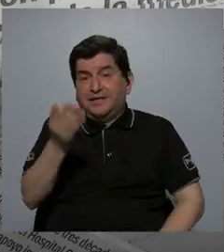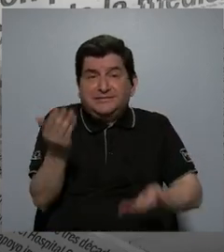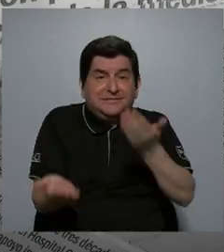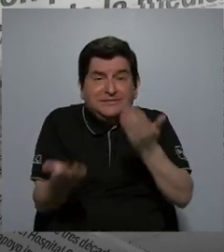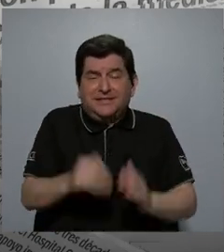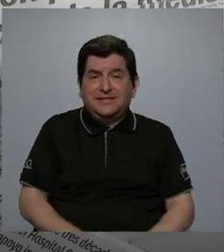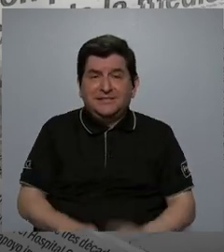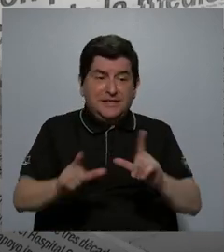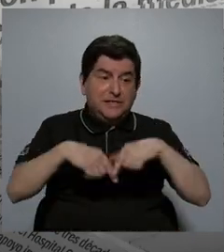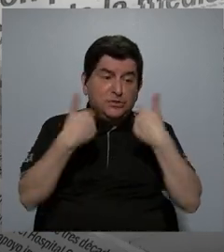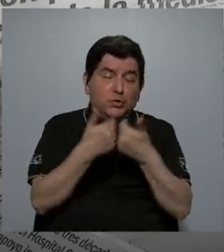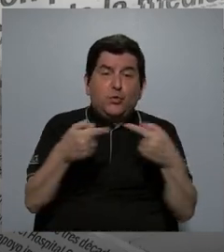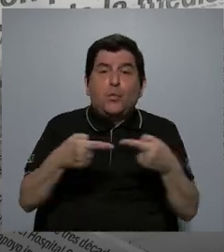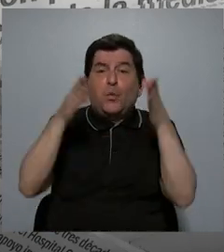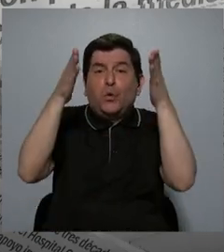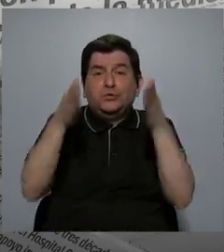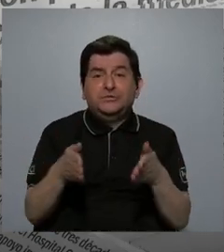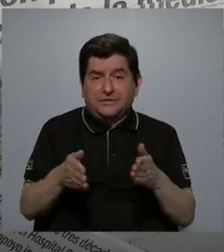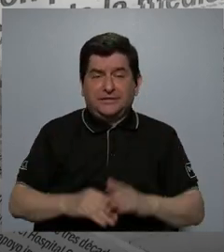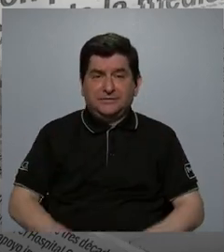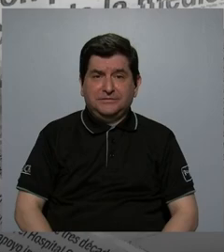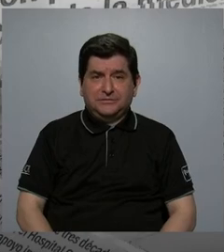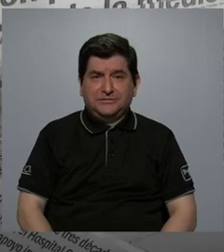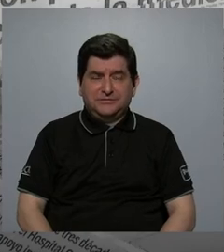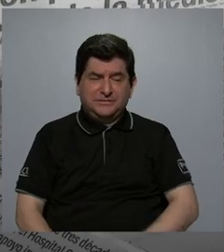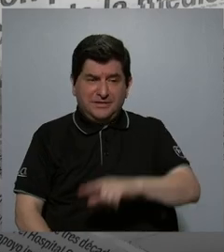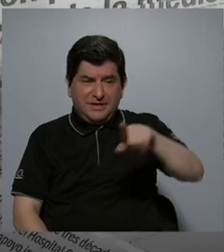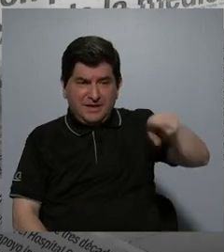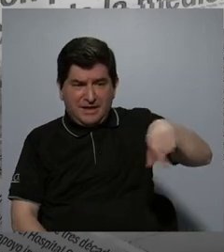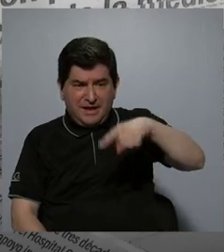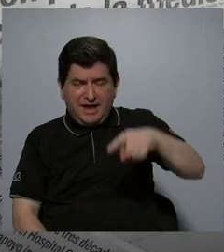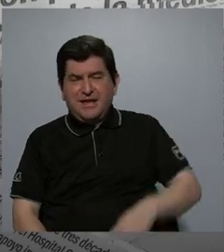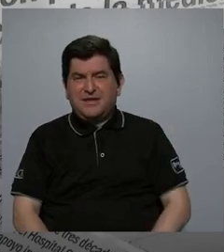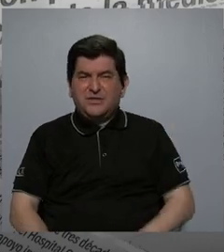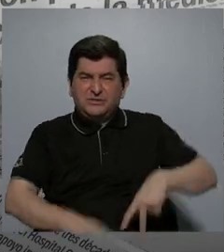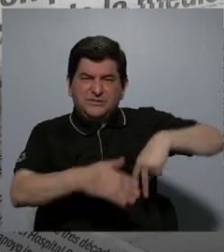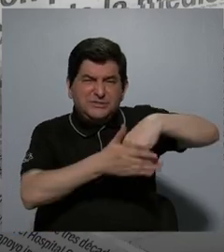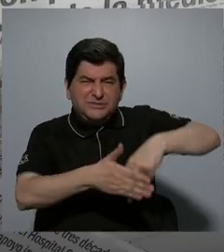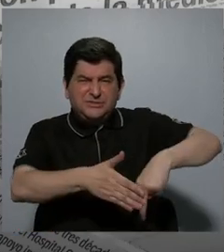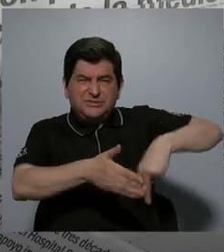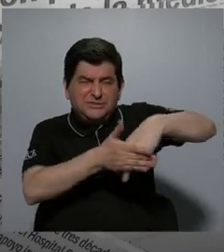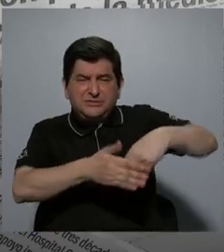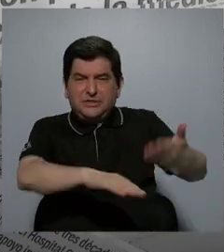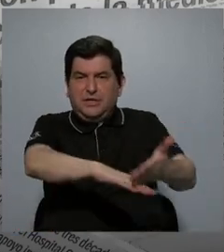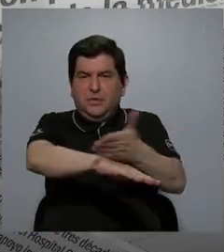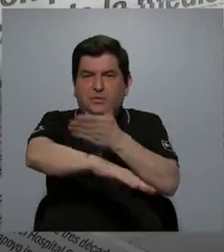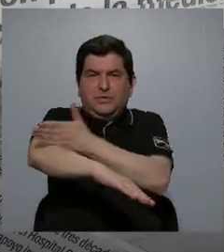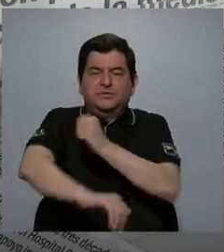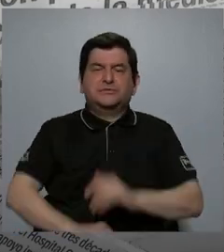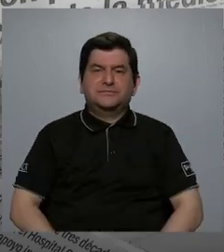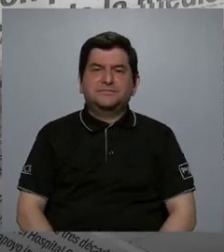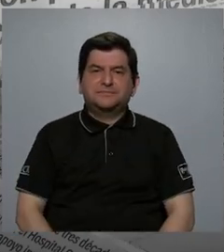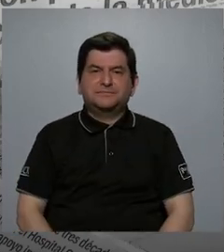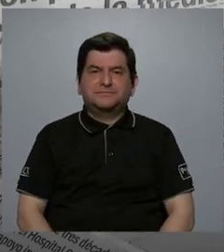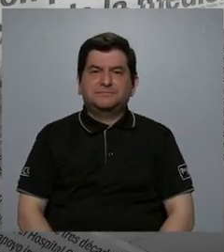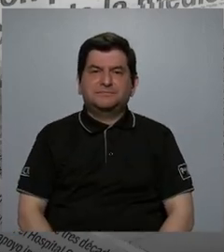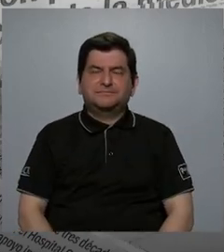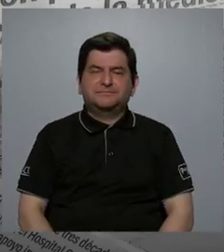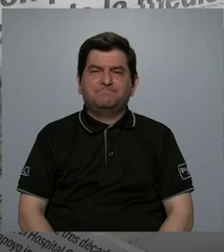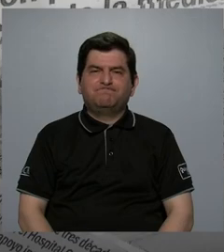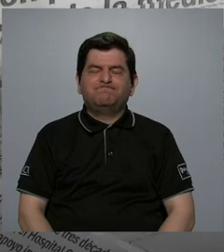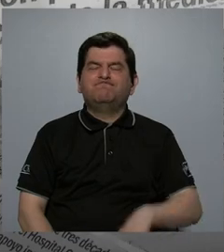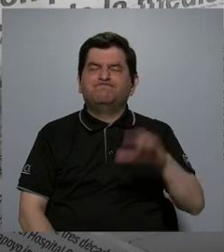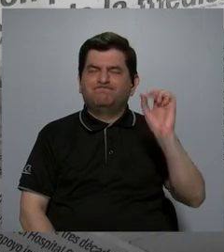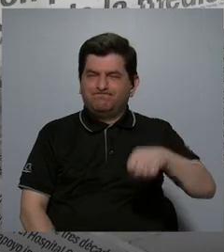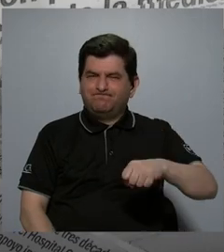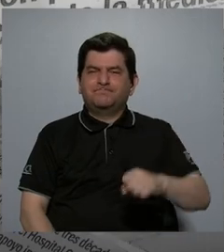manera, o el grupo de adversarios que puede dificultar ese ascenso, ¿no? Entonces, de alguna manera se